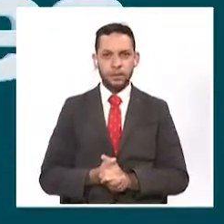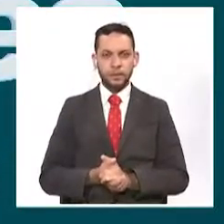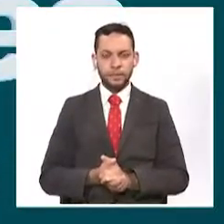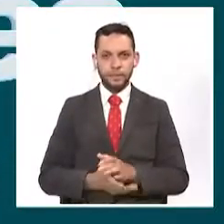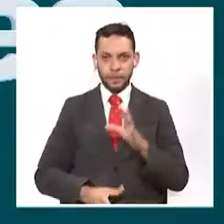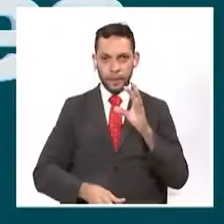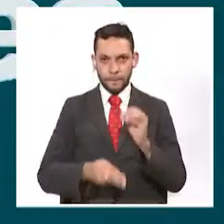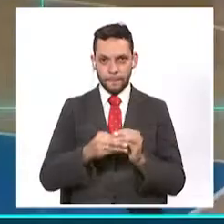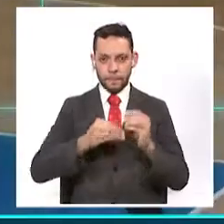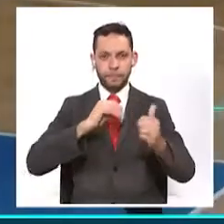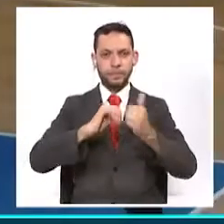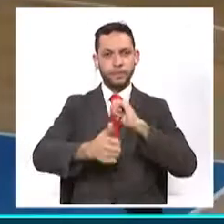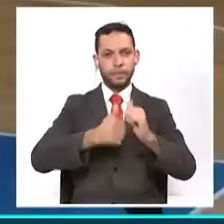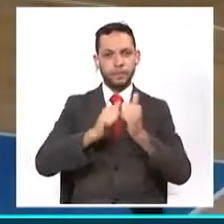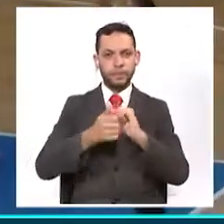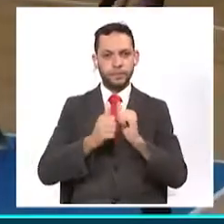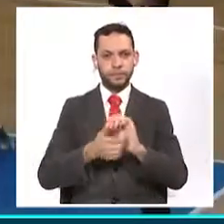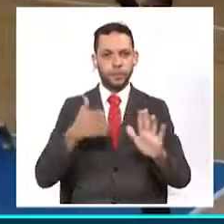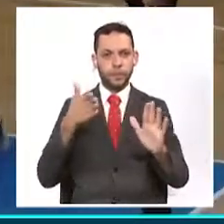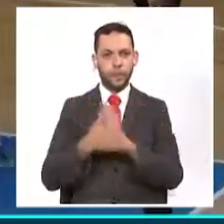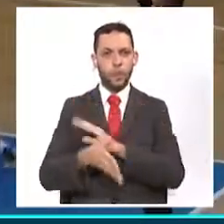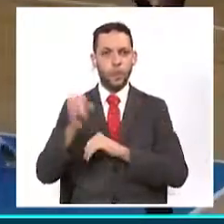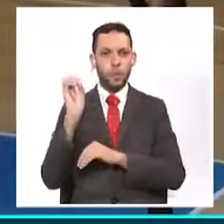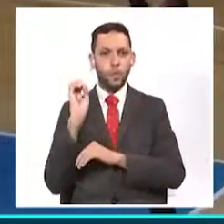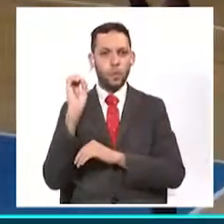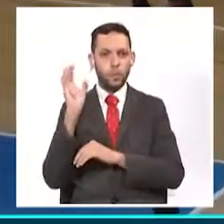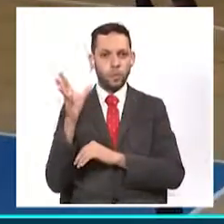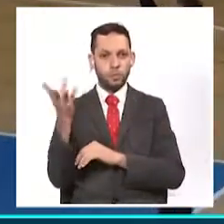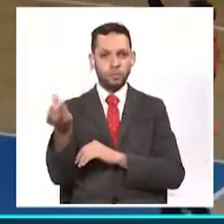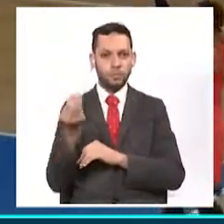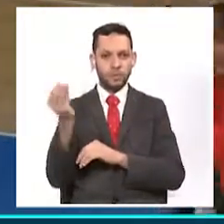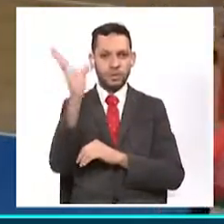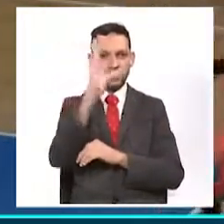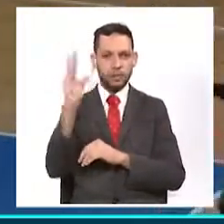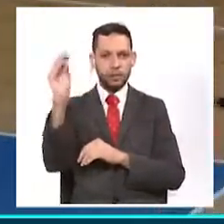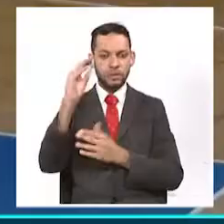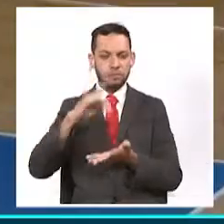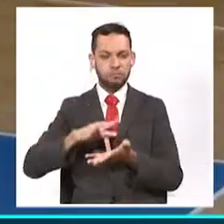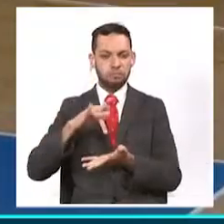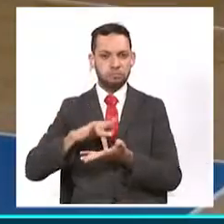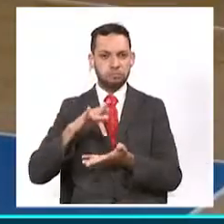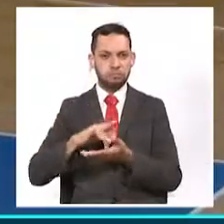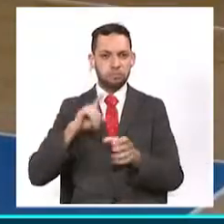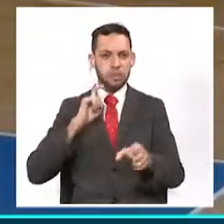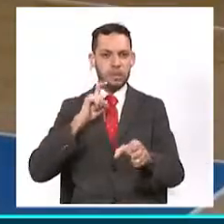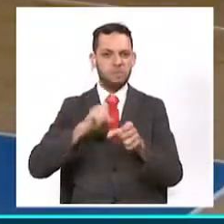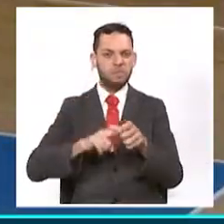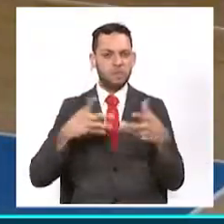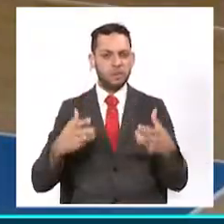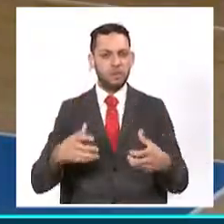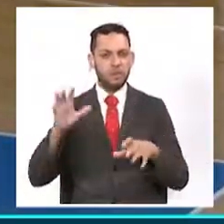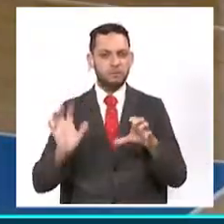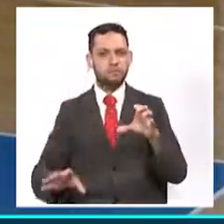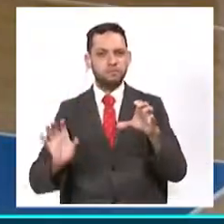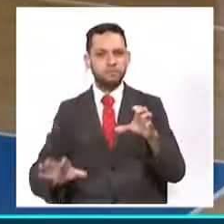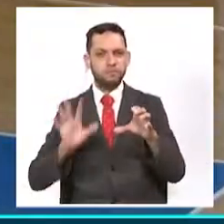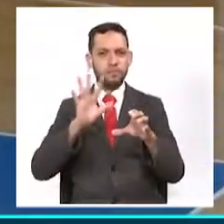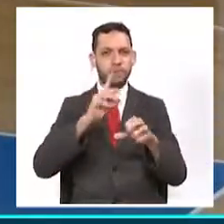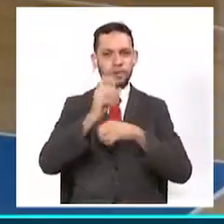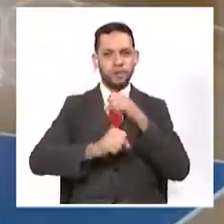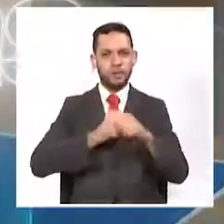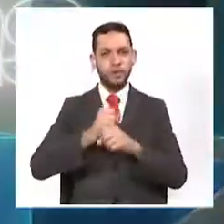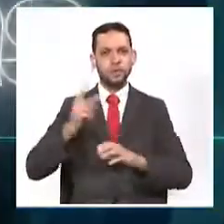En los deportes, el Club Cafeteros del Quindío está en la carrera por un cupo para disputar la Liga Profesional de Baloncesto de 2021.